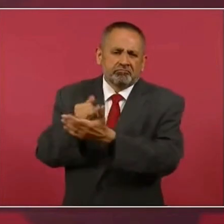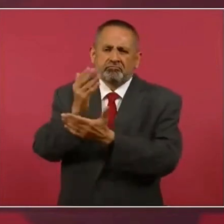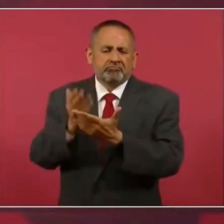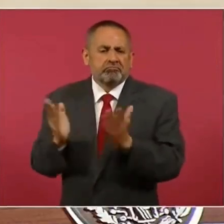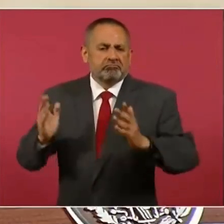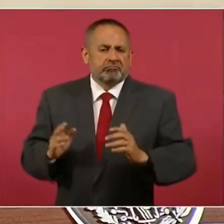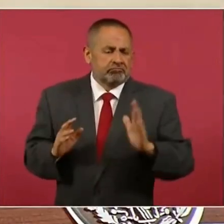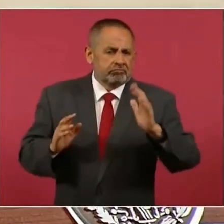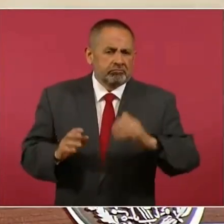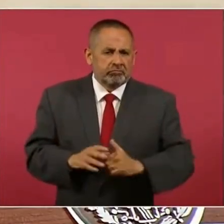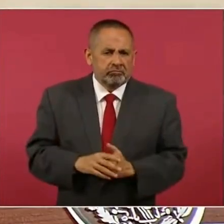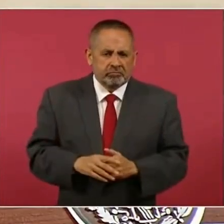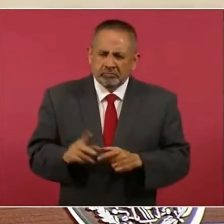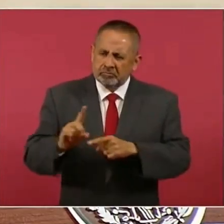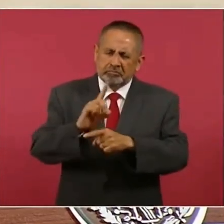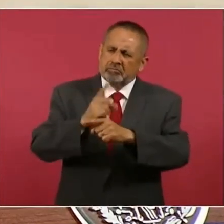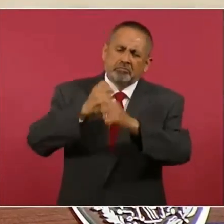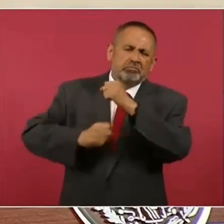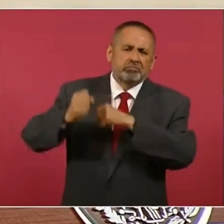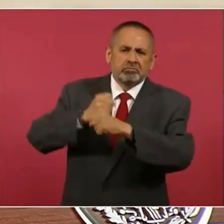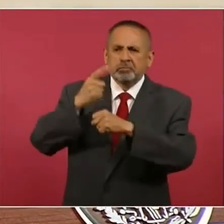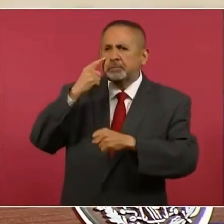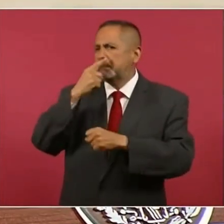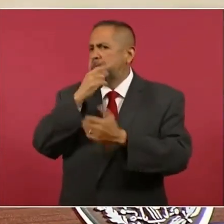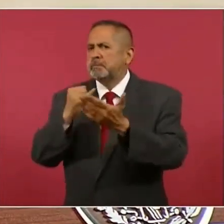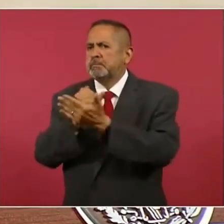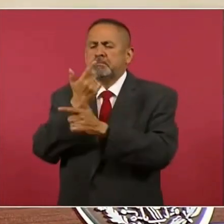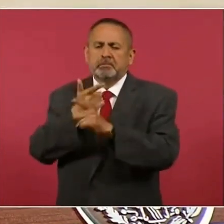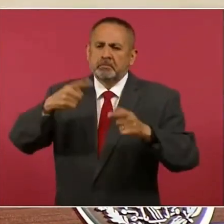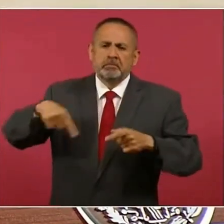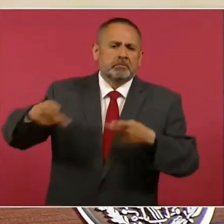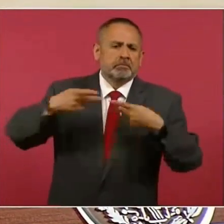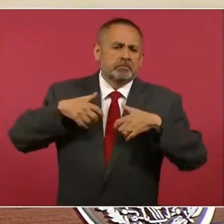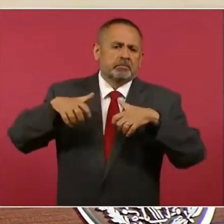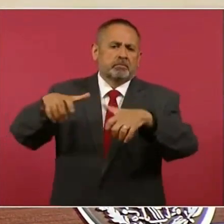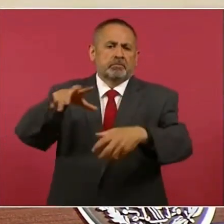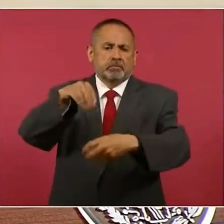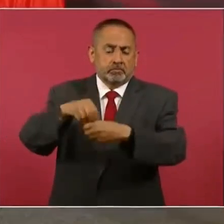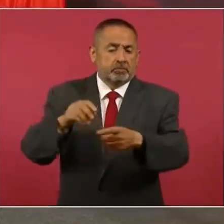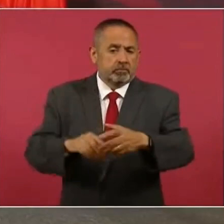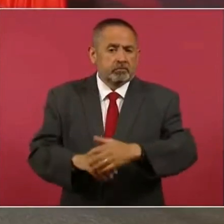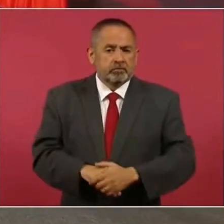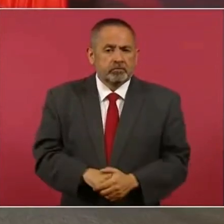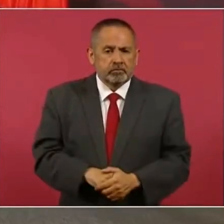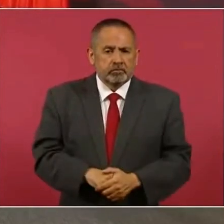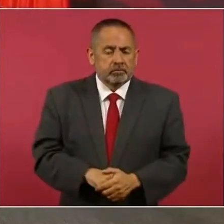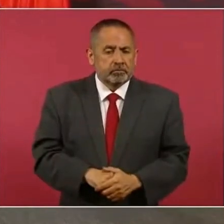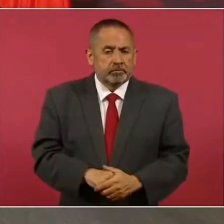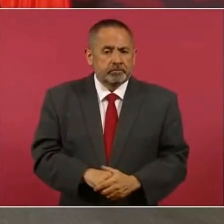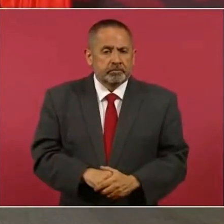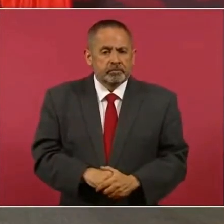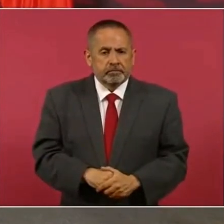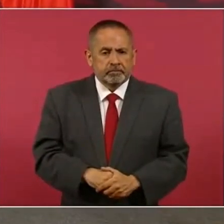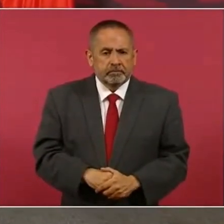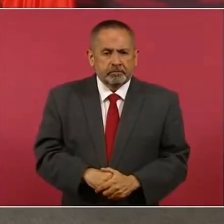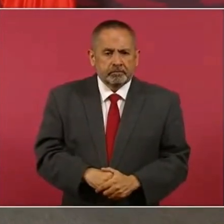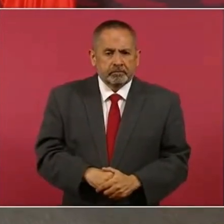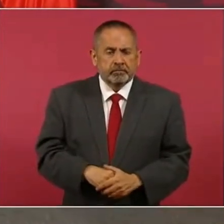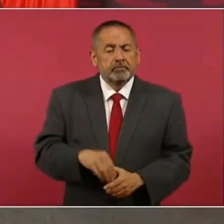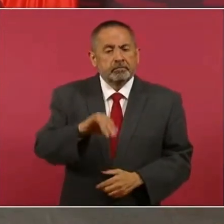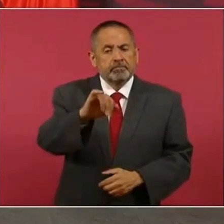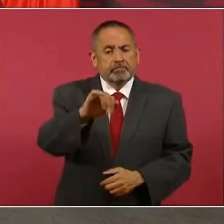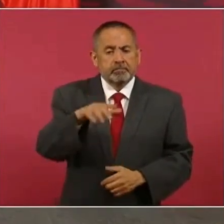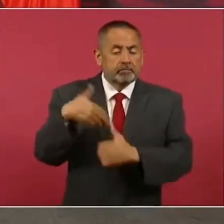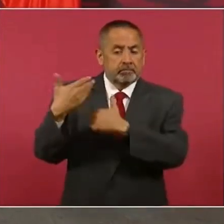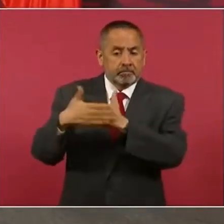Está preparado desde hace mucho tiempo para la democracia. Sí, va a ser una mujer